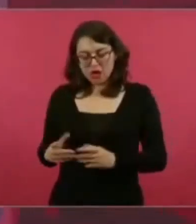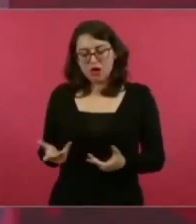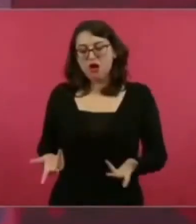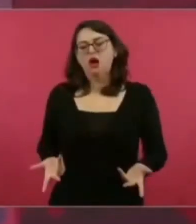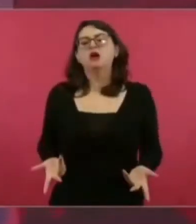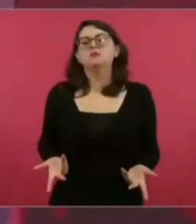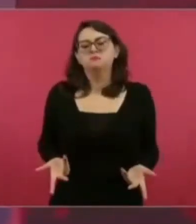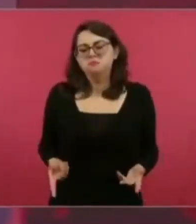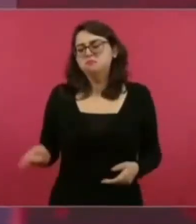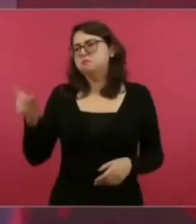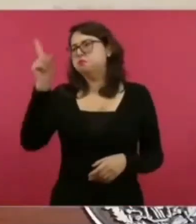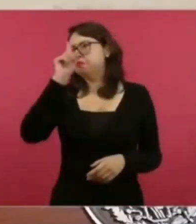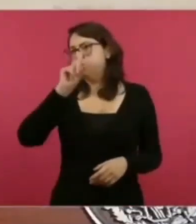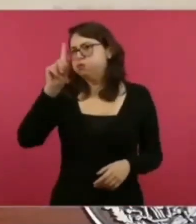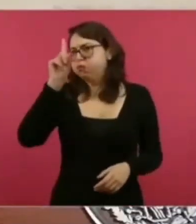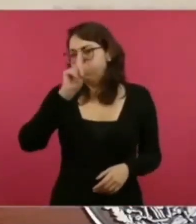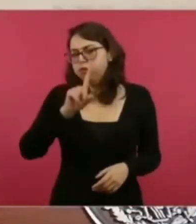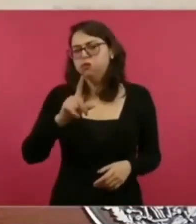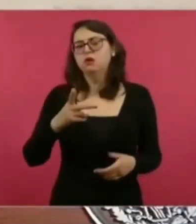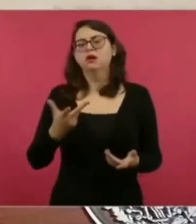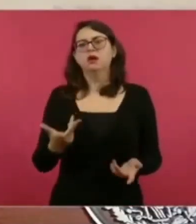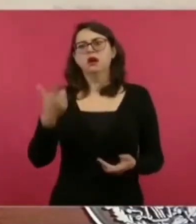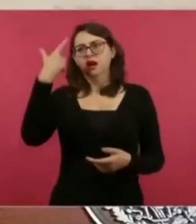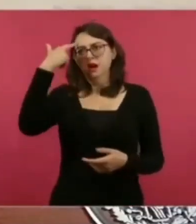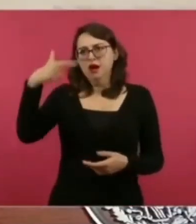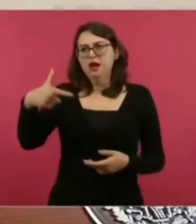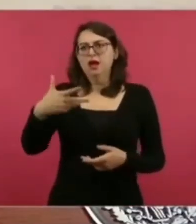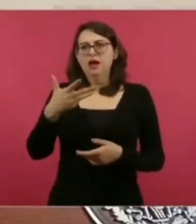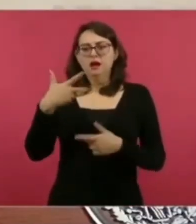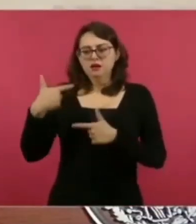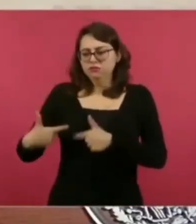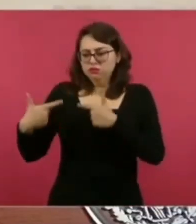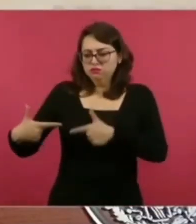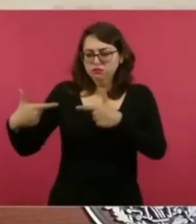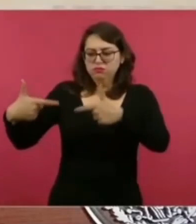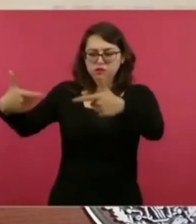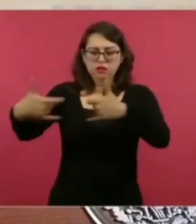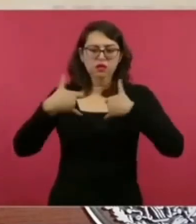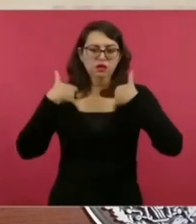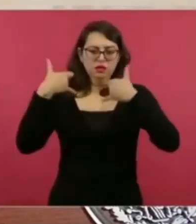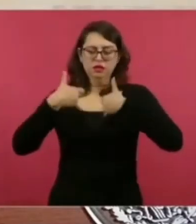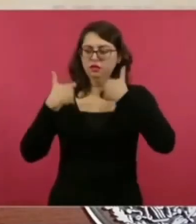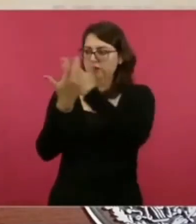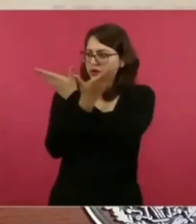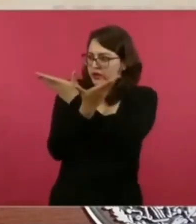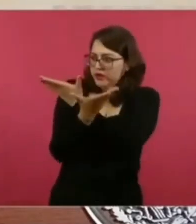recomendaciones es un libro dedicado a los jóvenes del que estoy haciendo